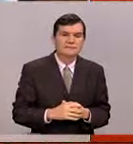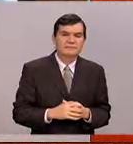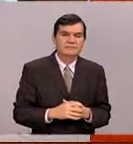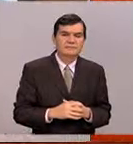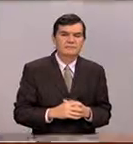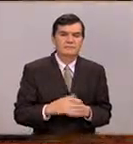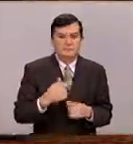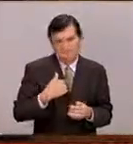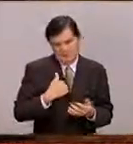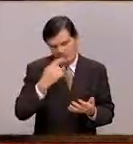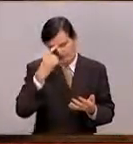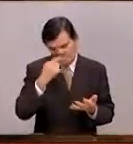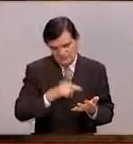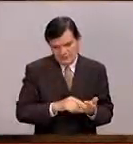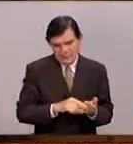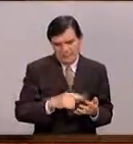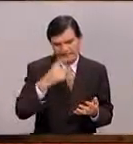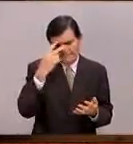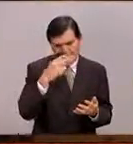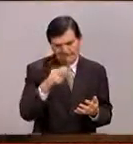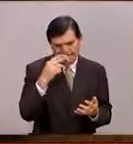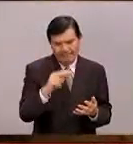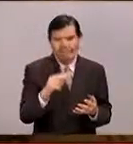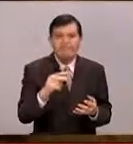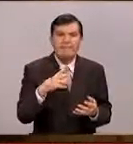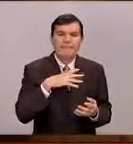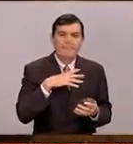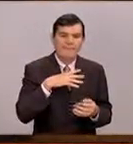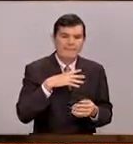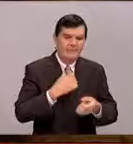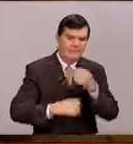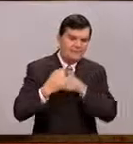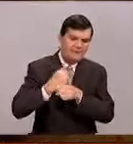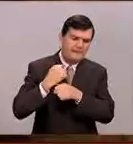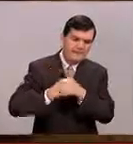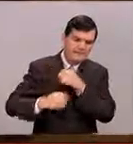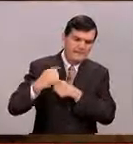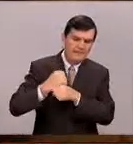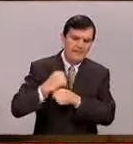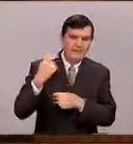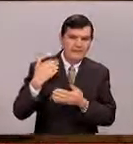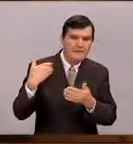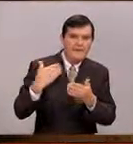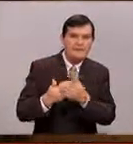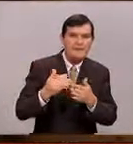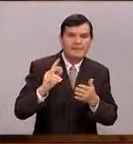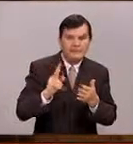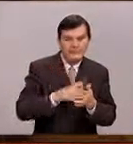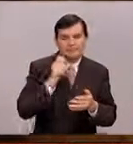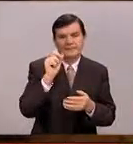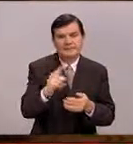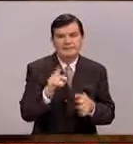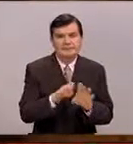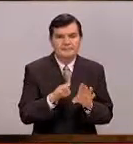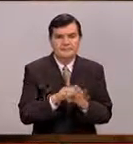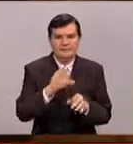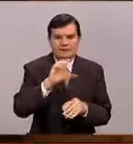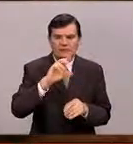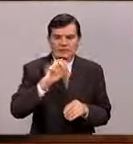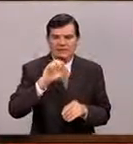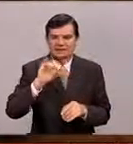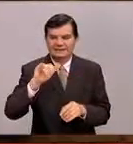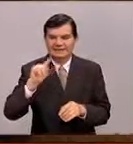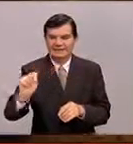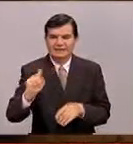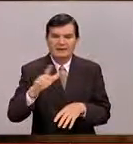Yo creo que México en los últimos años nuevamente a través de CONACYP